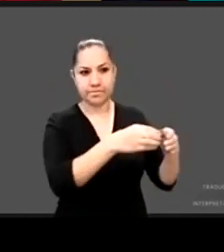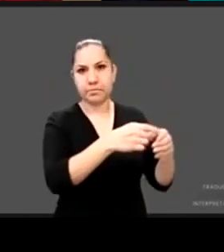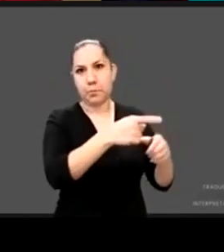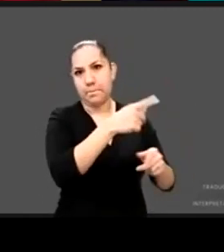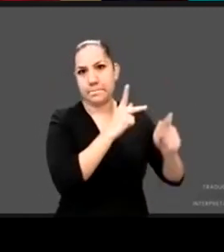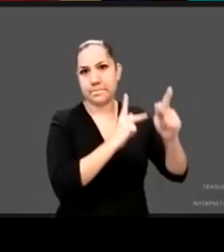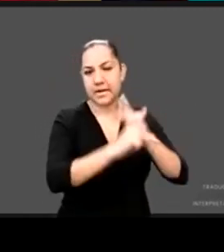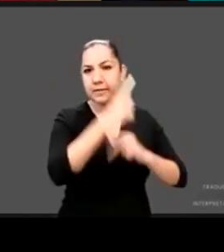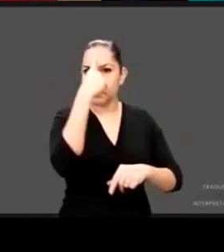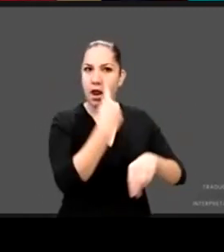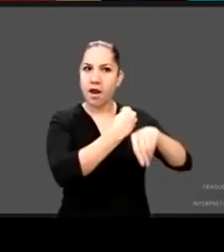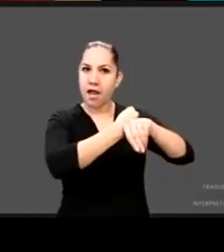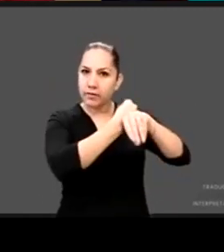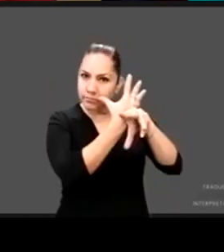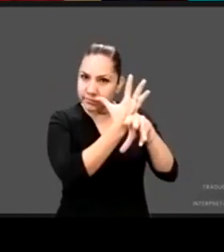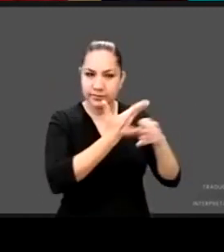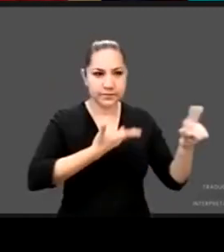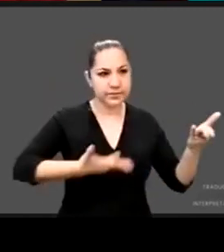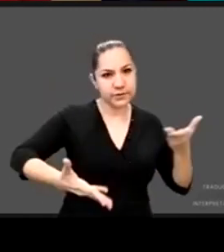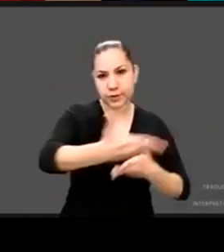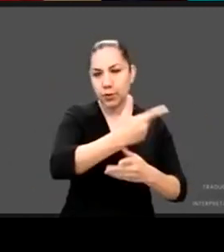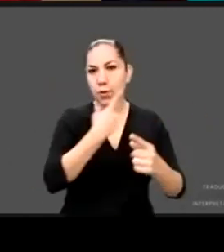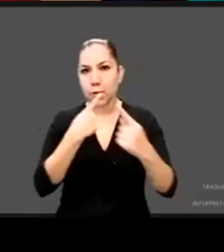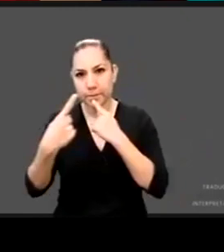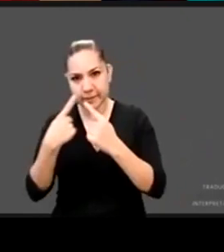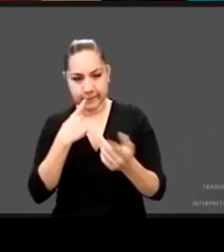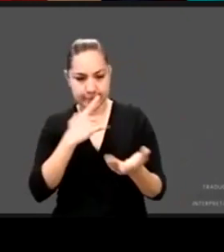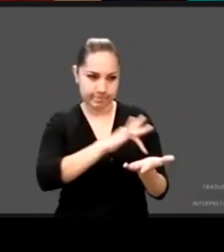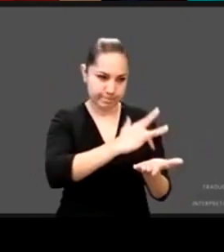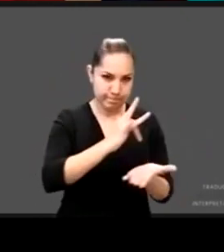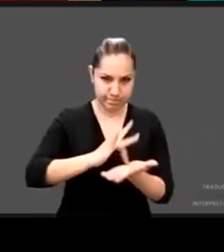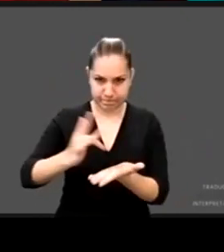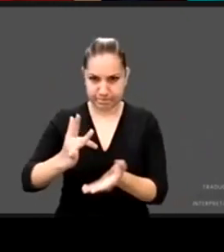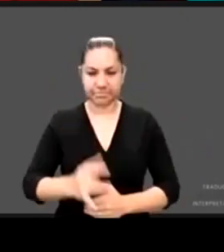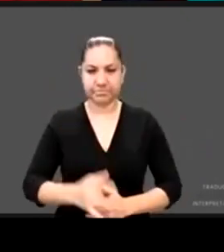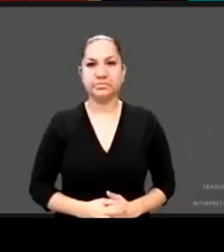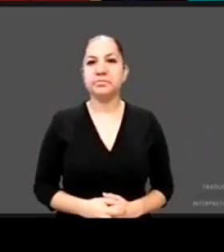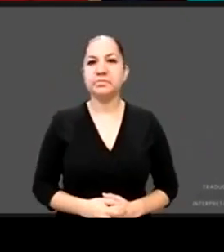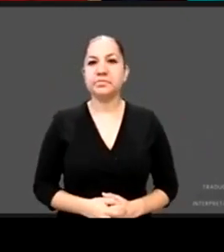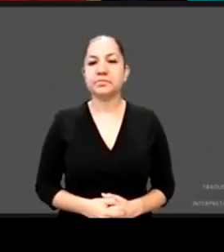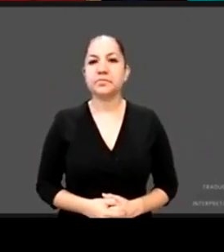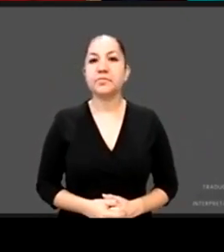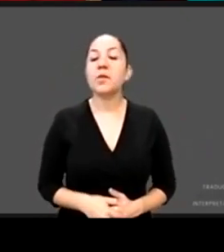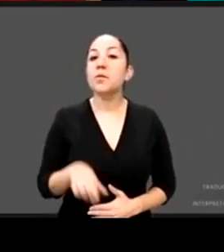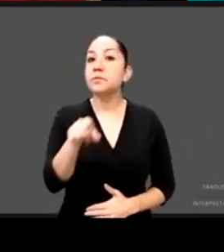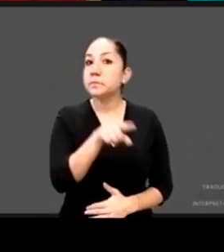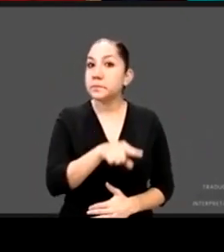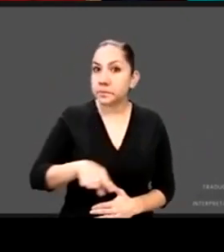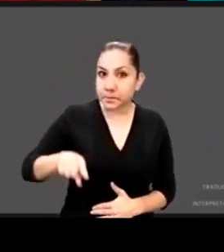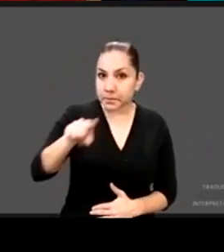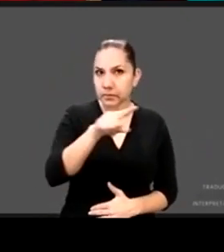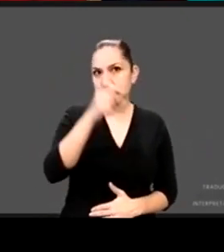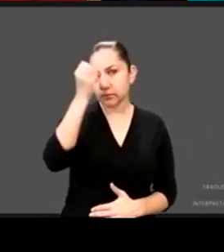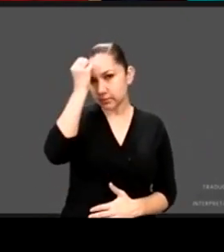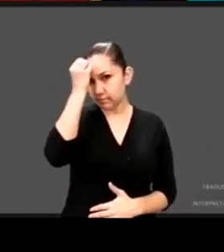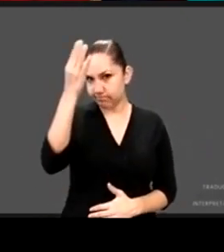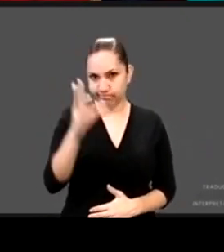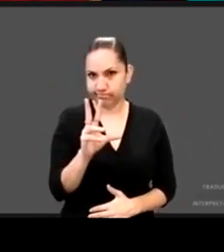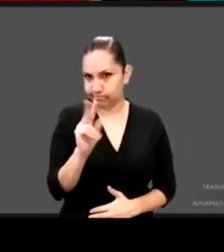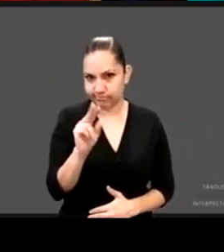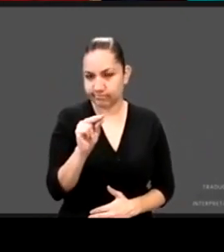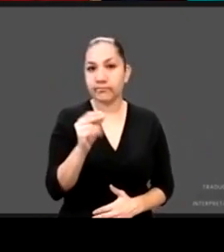para llevar a cabo este espacio de diálogo. No olviden que a lo largo de nuestro conversatorio